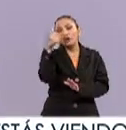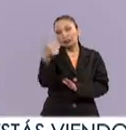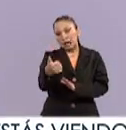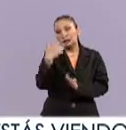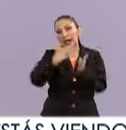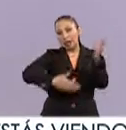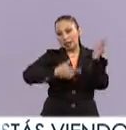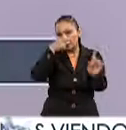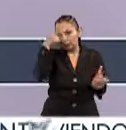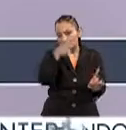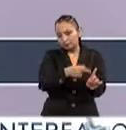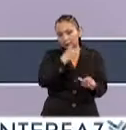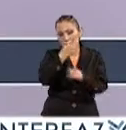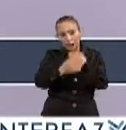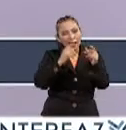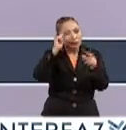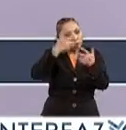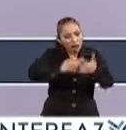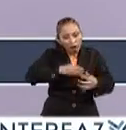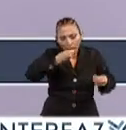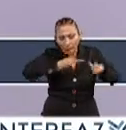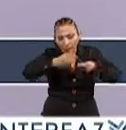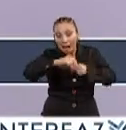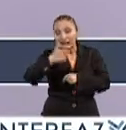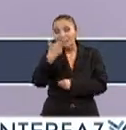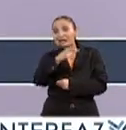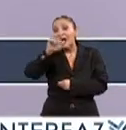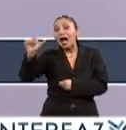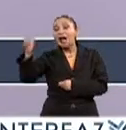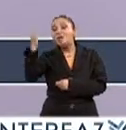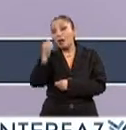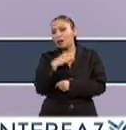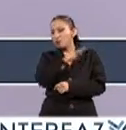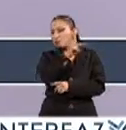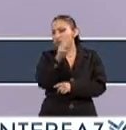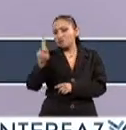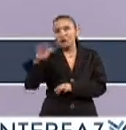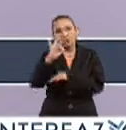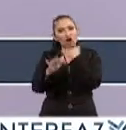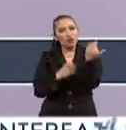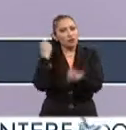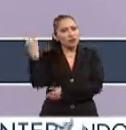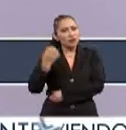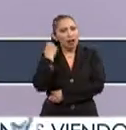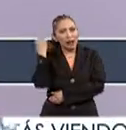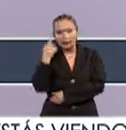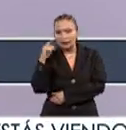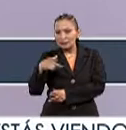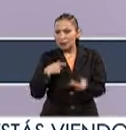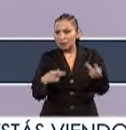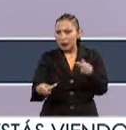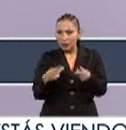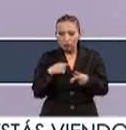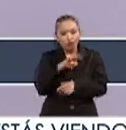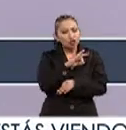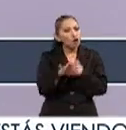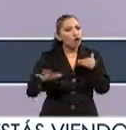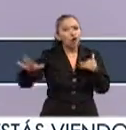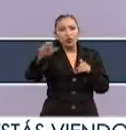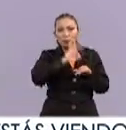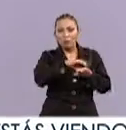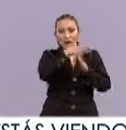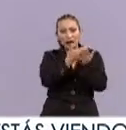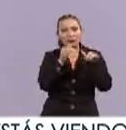son talleres y desarrollo tecnológico y del 7 al 9 van a ser todas las conferencias que se van a estar desarrollando. Todos pueden